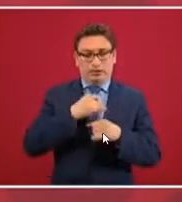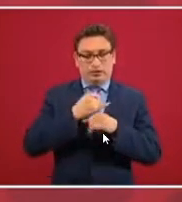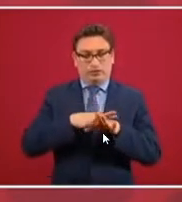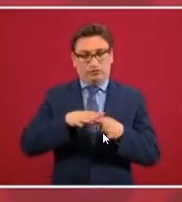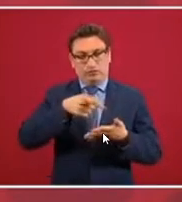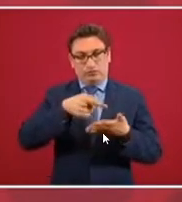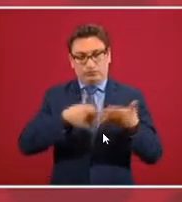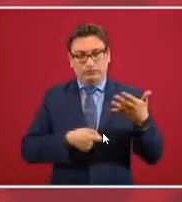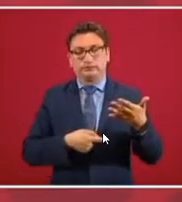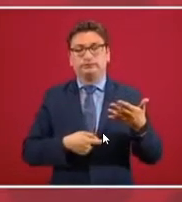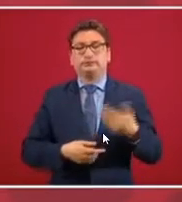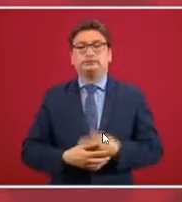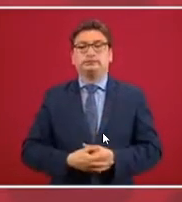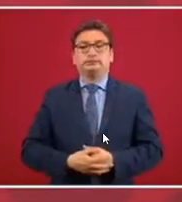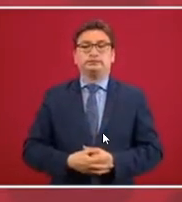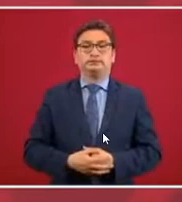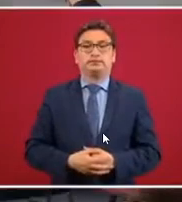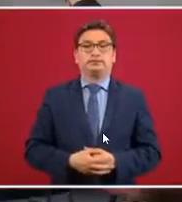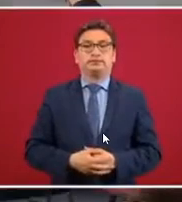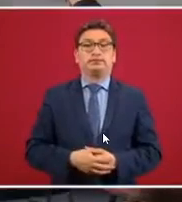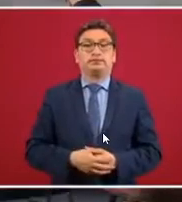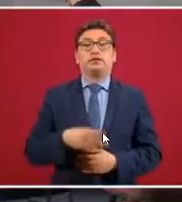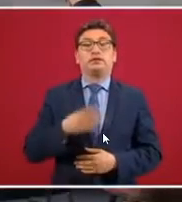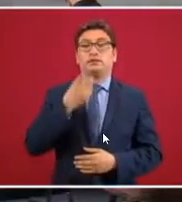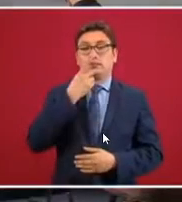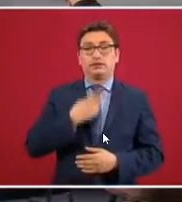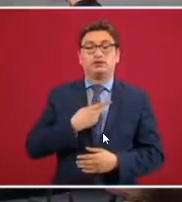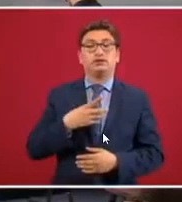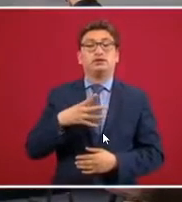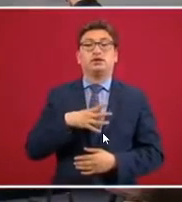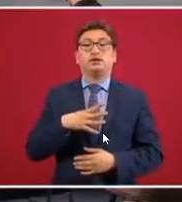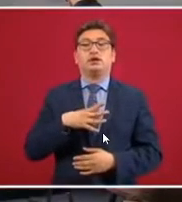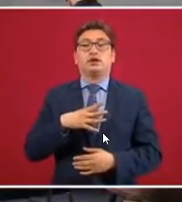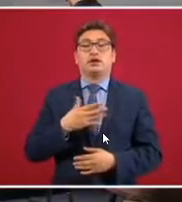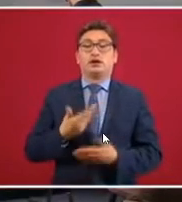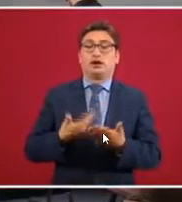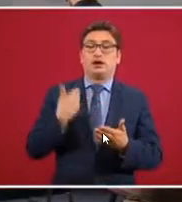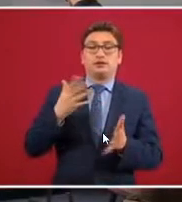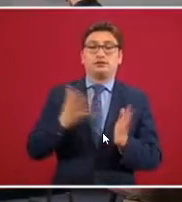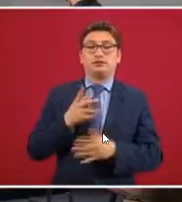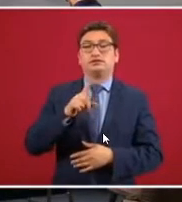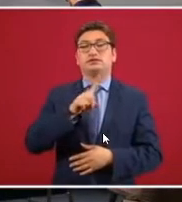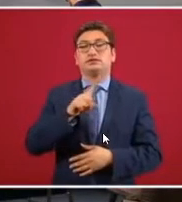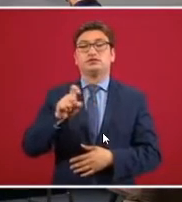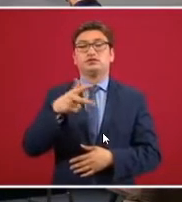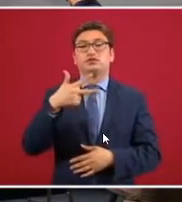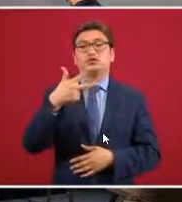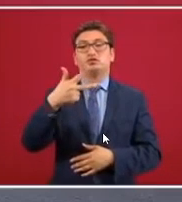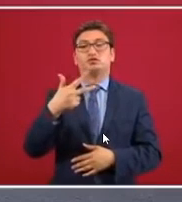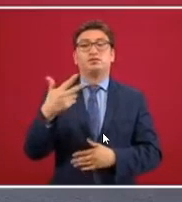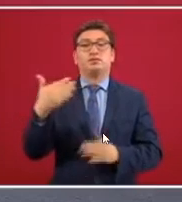me dicen que hemos hecho 108 mil contactos